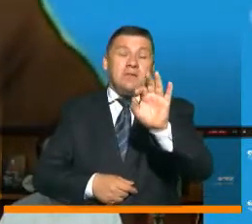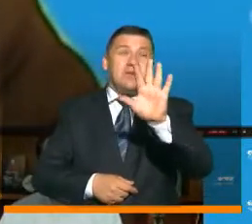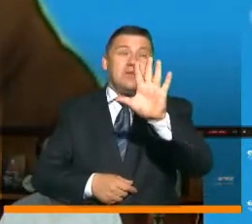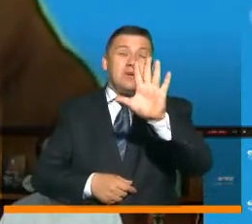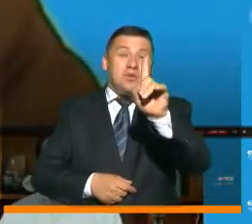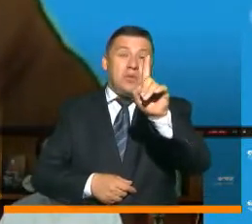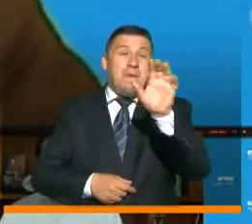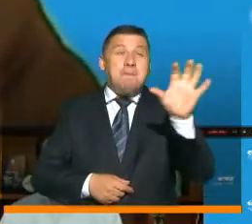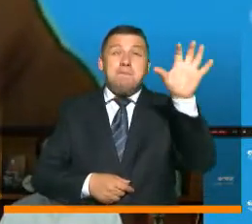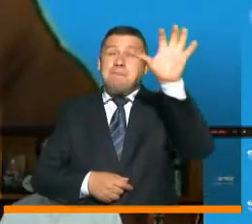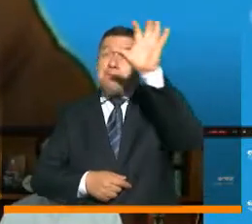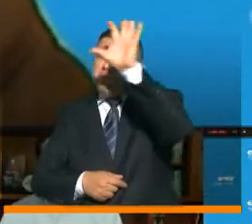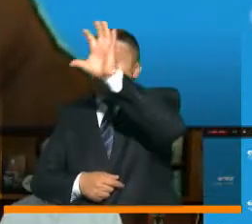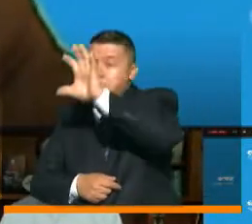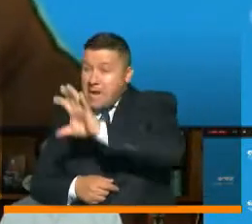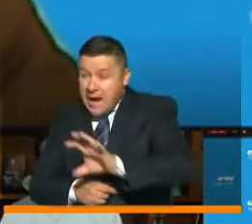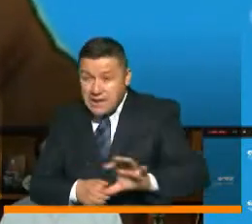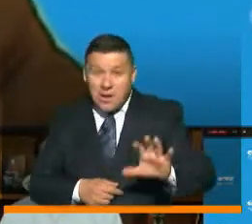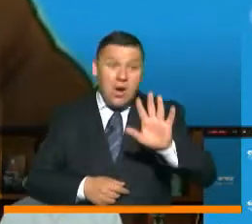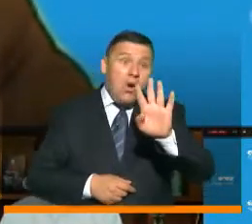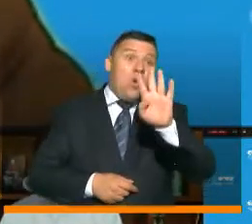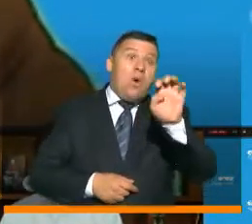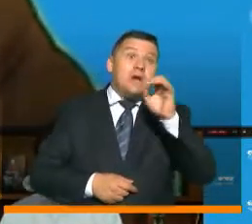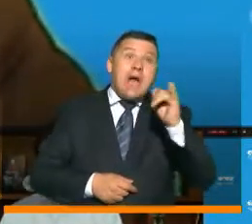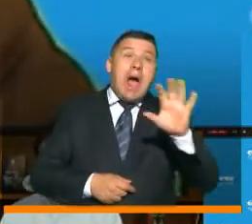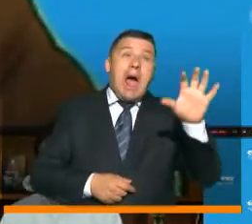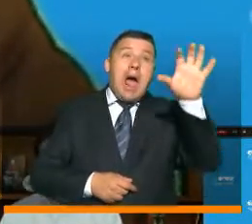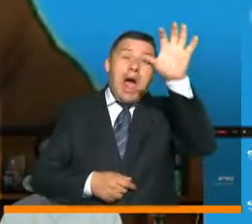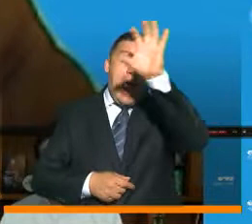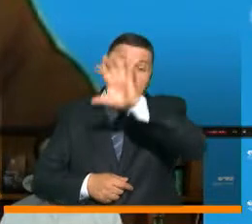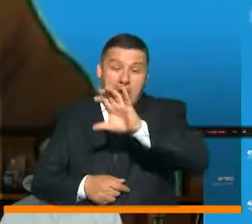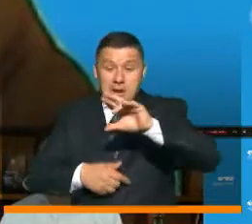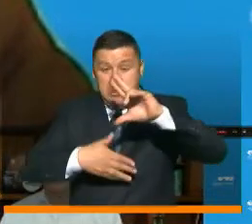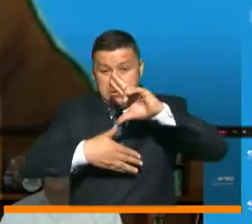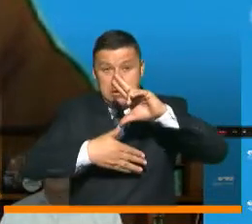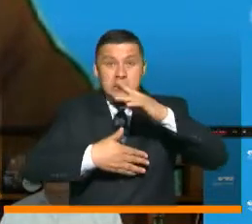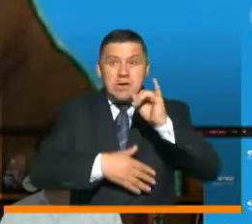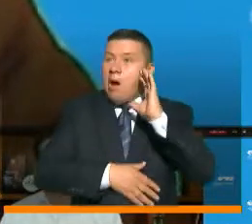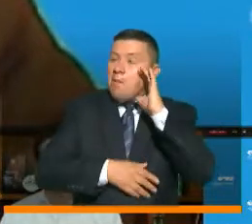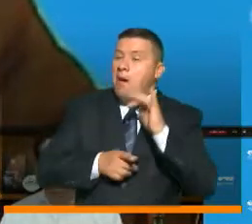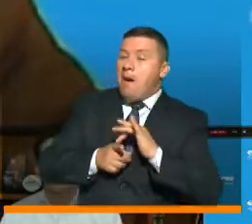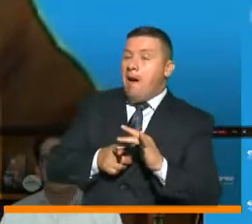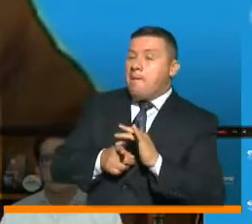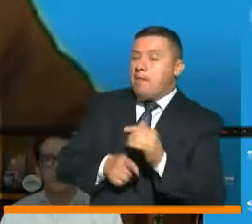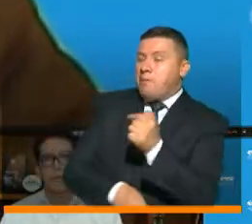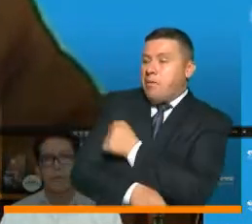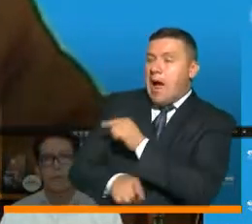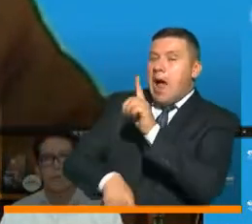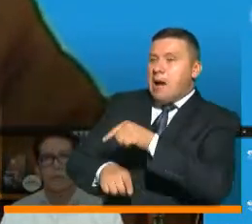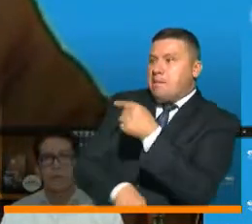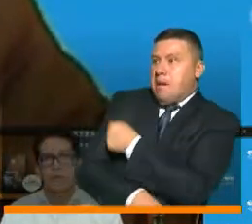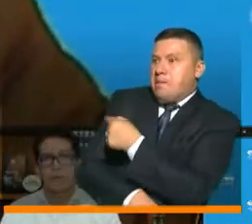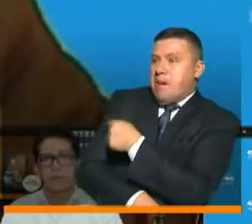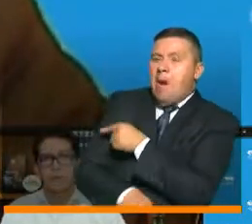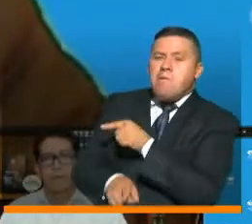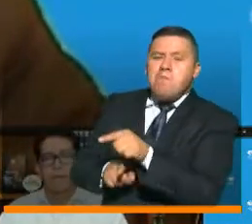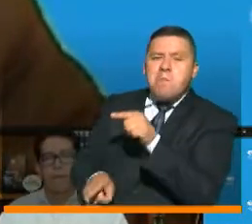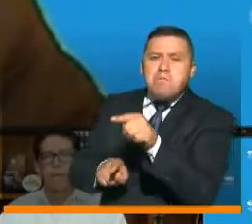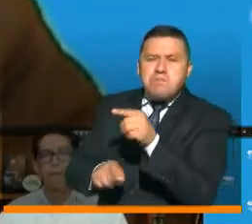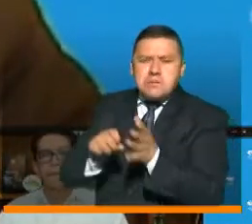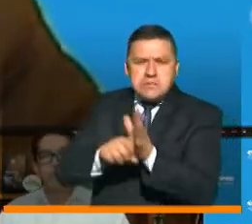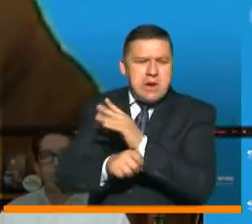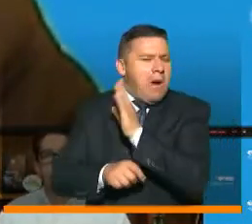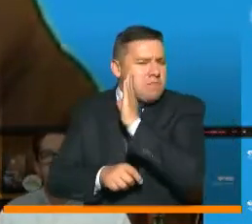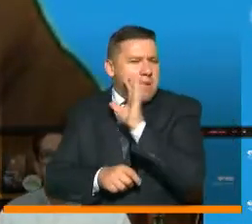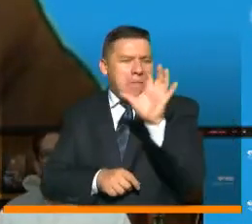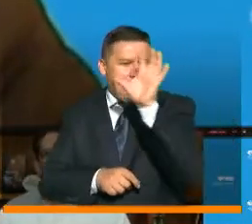países y territorios de la región de las Américas ya están aplicando algunas dosis de vacuna contra COVID